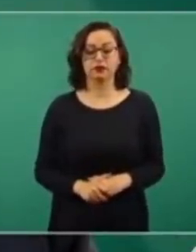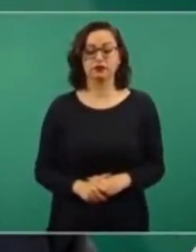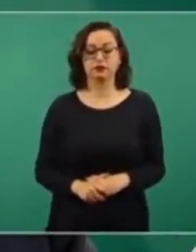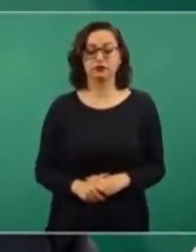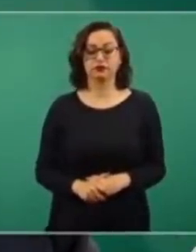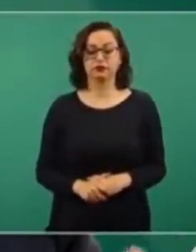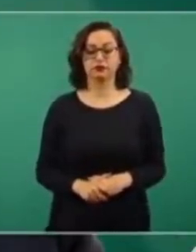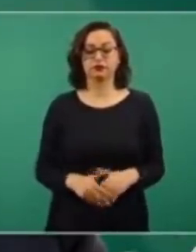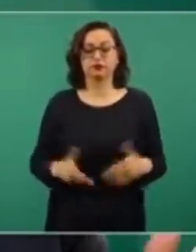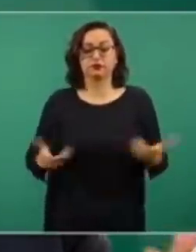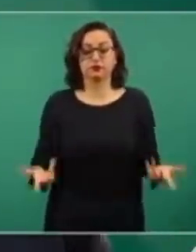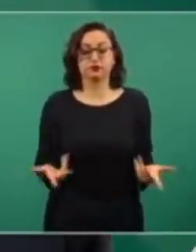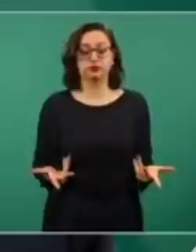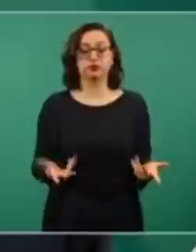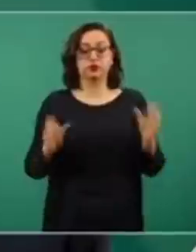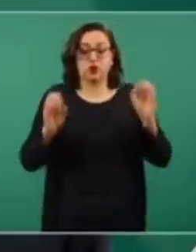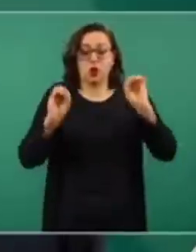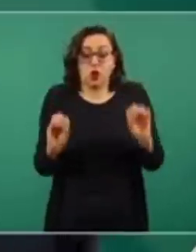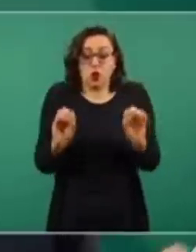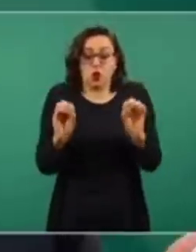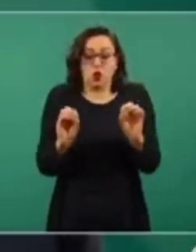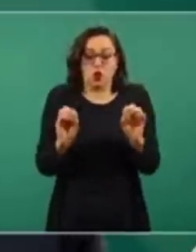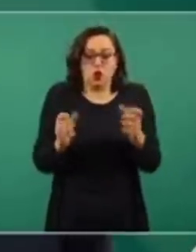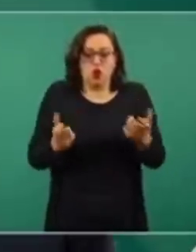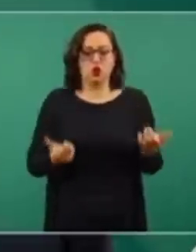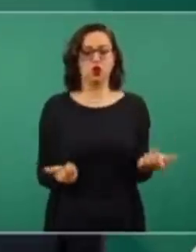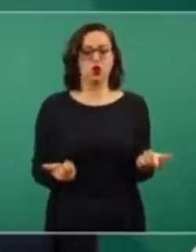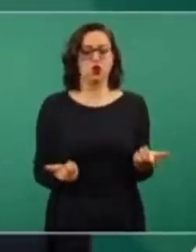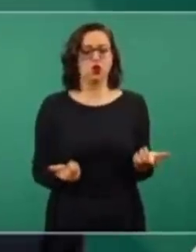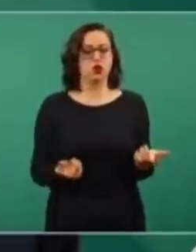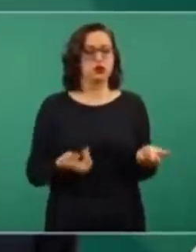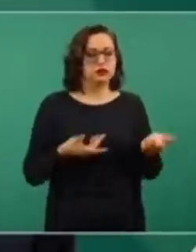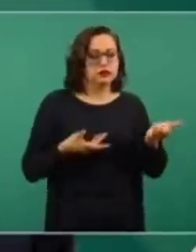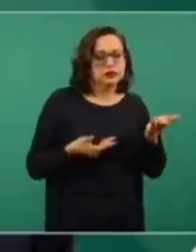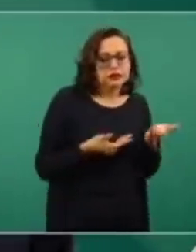entramos en componendas, en negociaciones